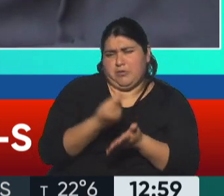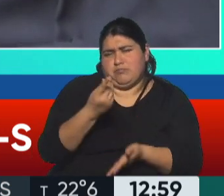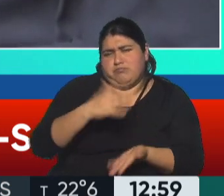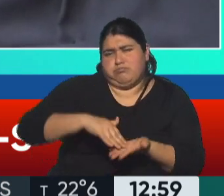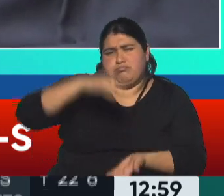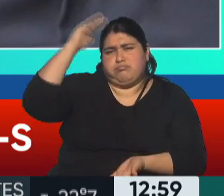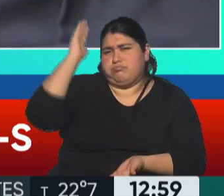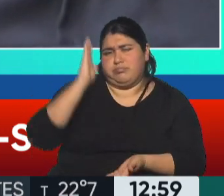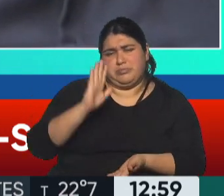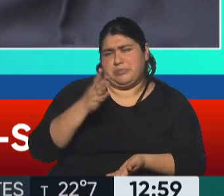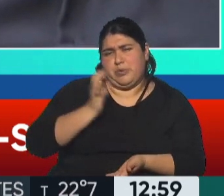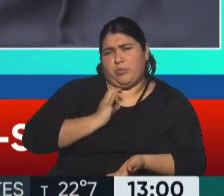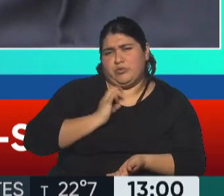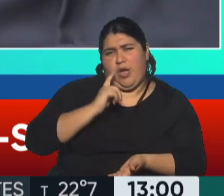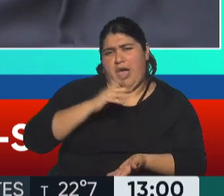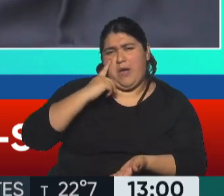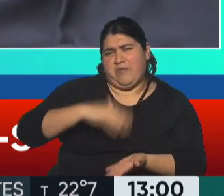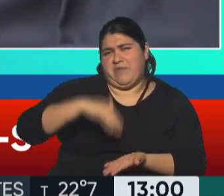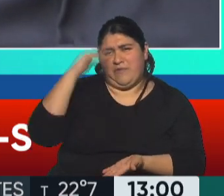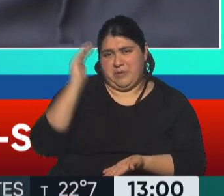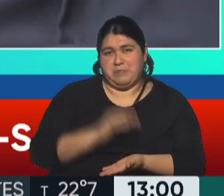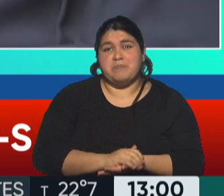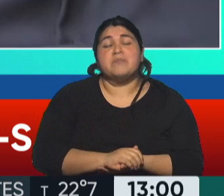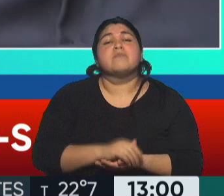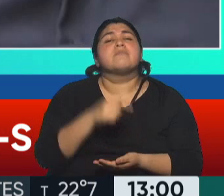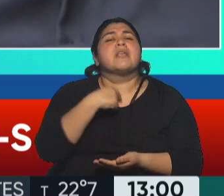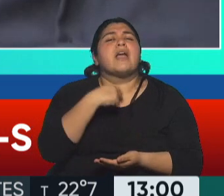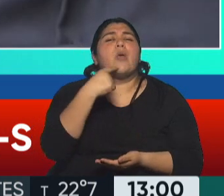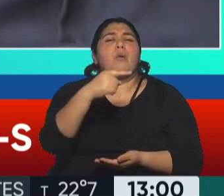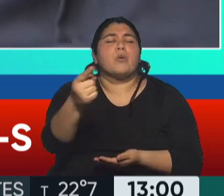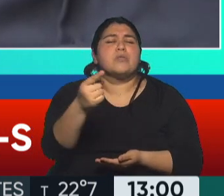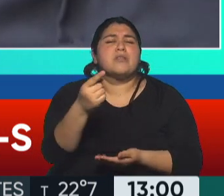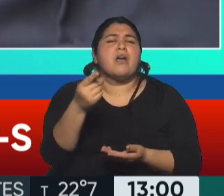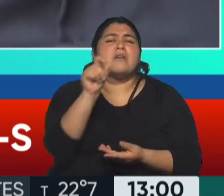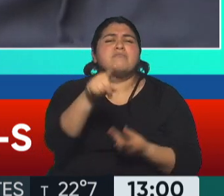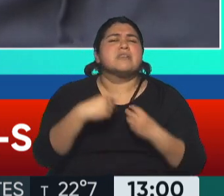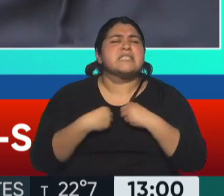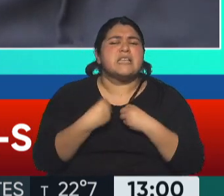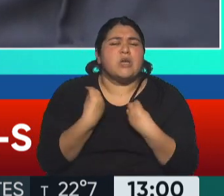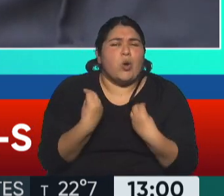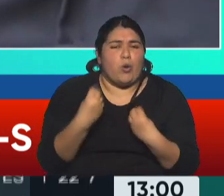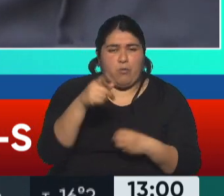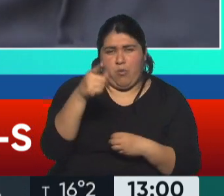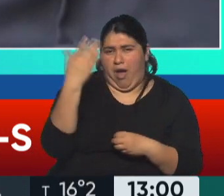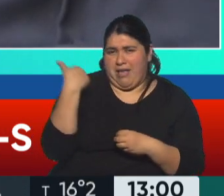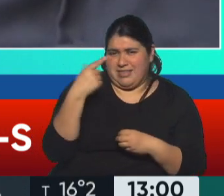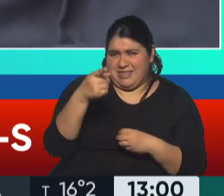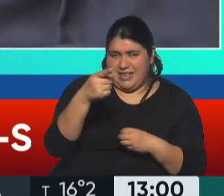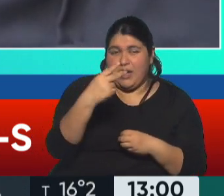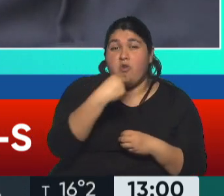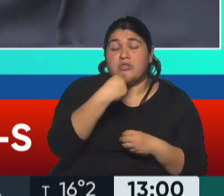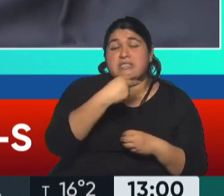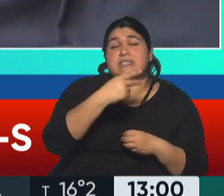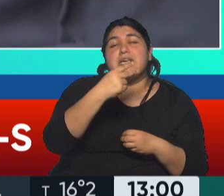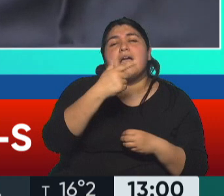Toda tu vida. Toda vida. Ok, porque la pregunta que yo te quería formular era, ¿cómo sentís, cuando se produjeron los atentados del 11 de